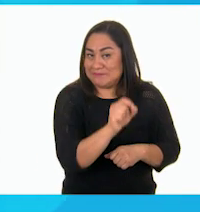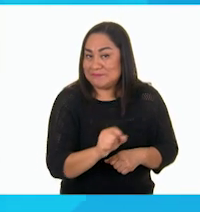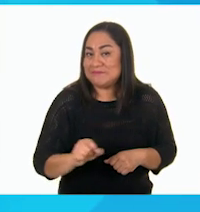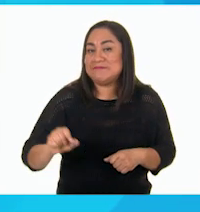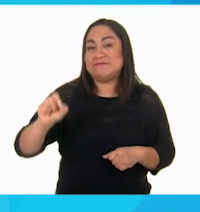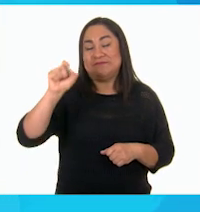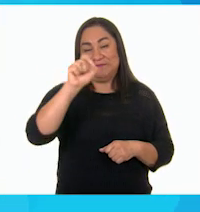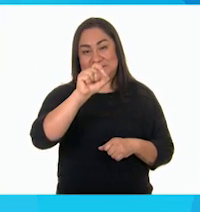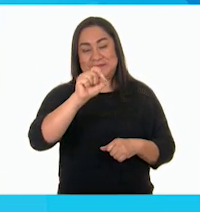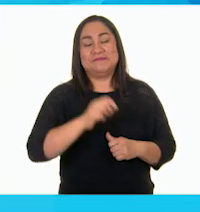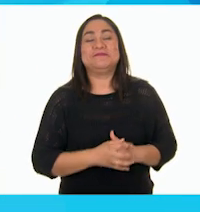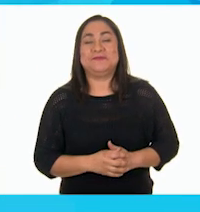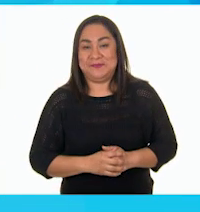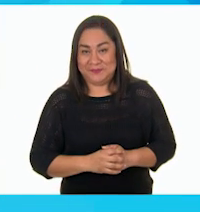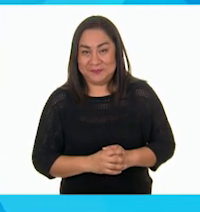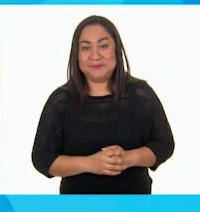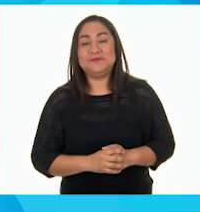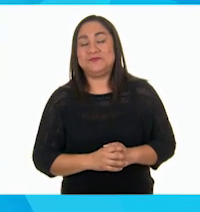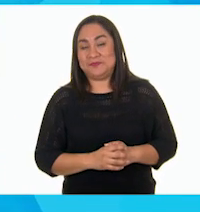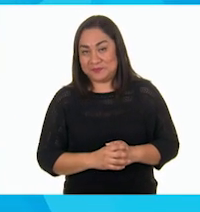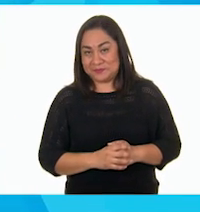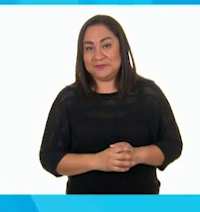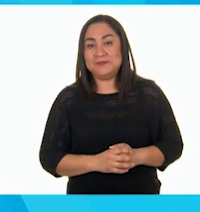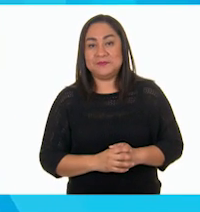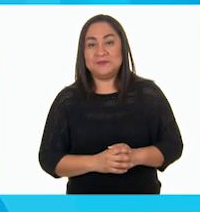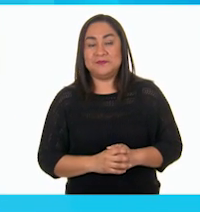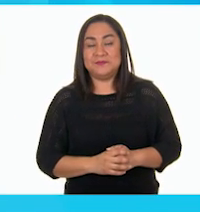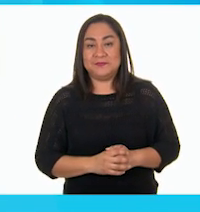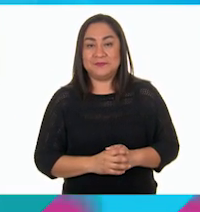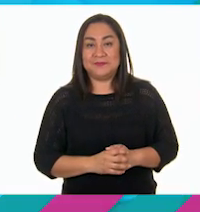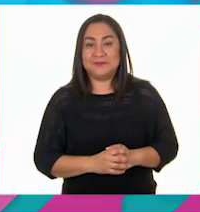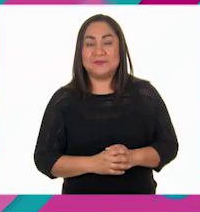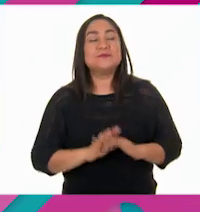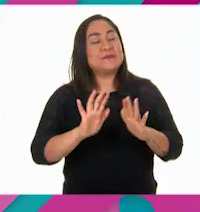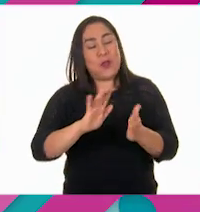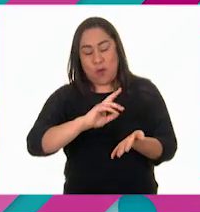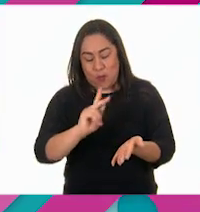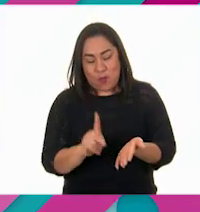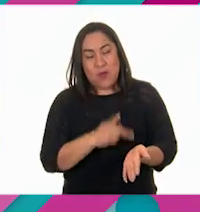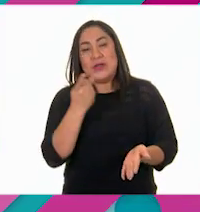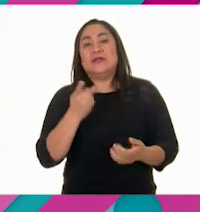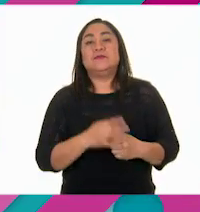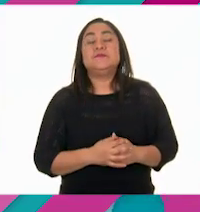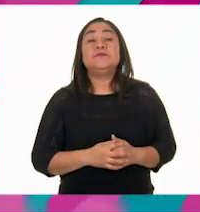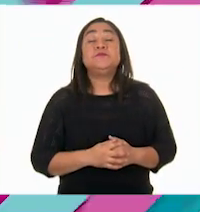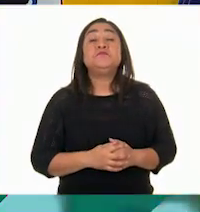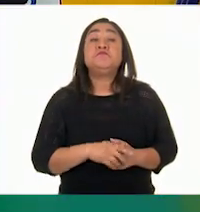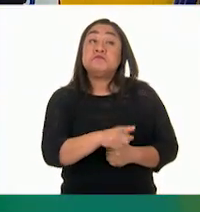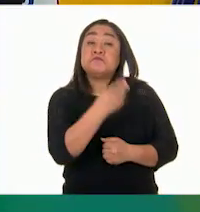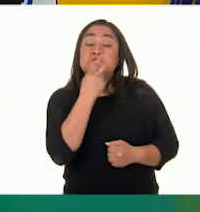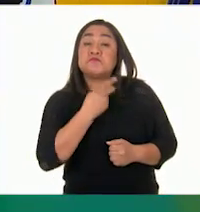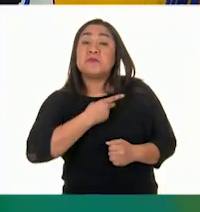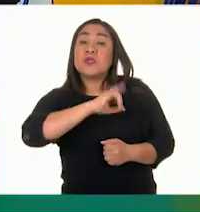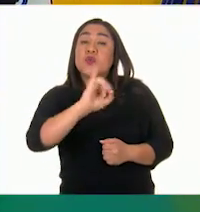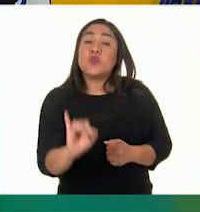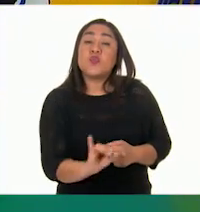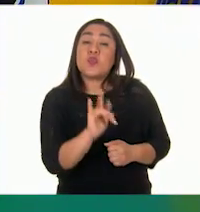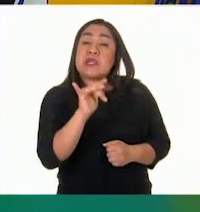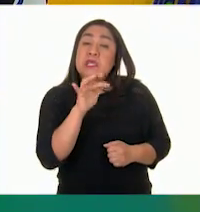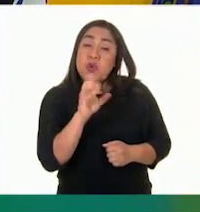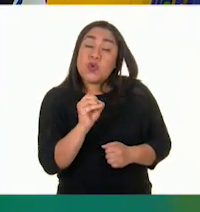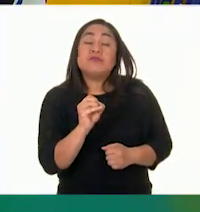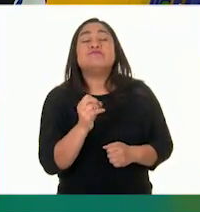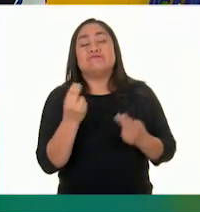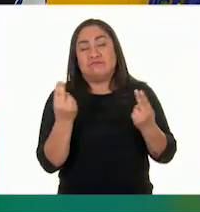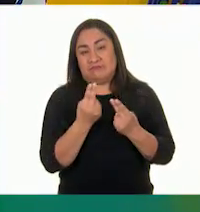¡Ah, bien! ¡Así es! ¡Encerrémoslo! ¡Ajá! ¡Otra vez! Julio me pidió que necesita que